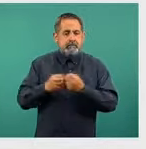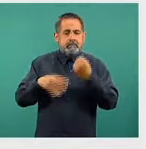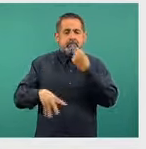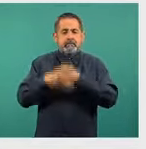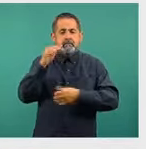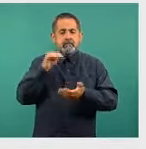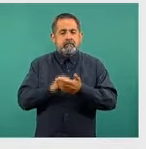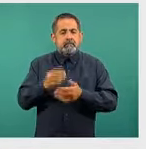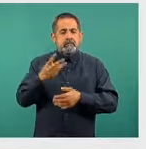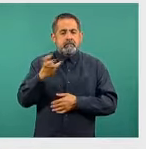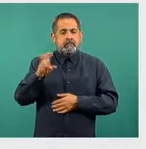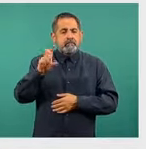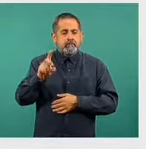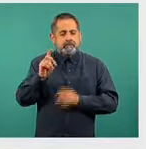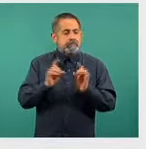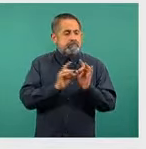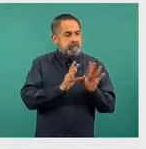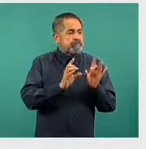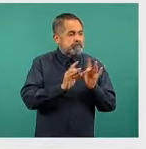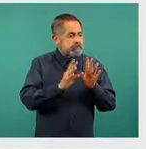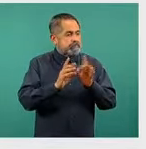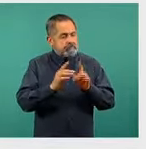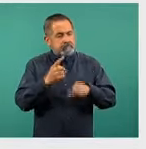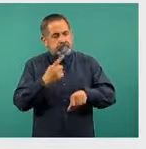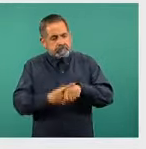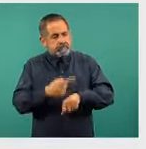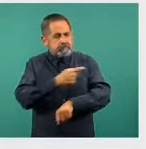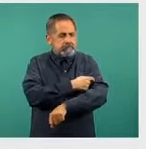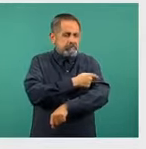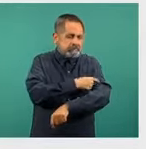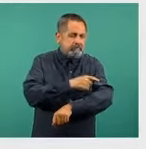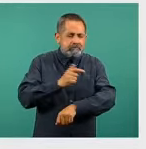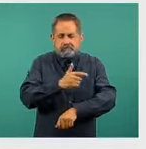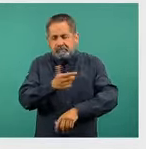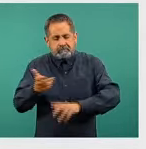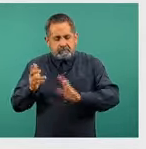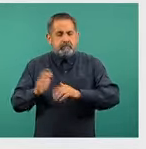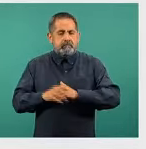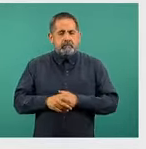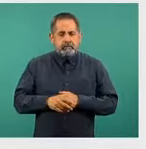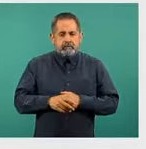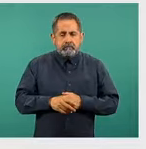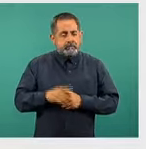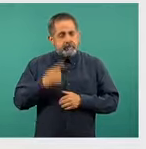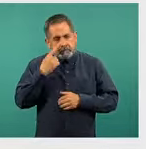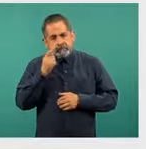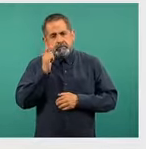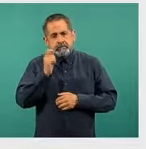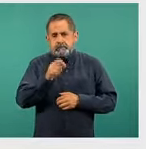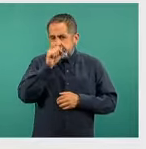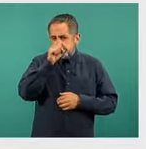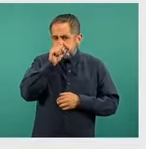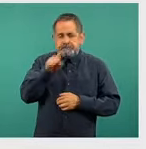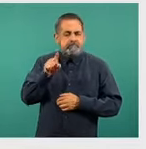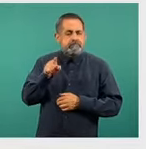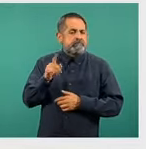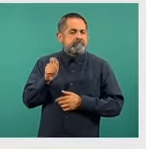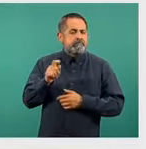330 exábitos los notificados al día de hoy. Continuamos prácticamente con la misma